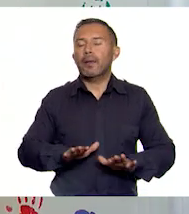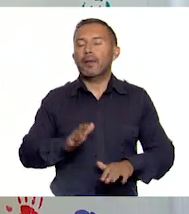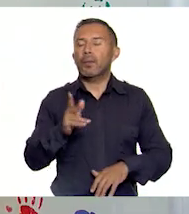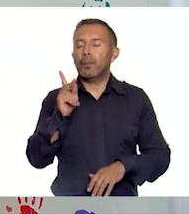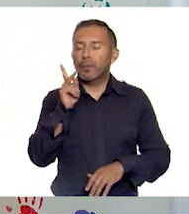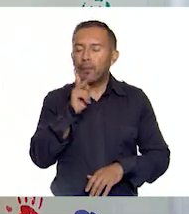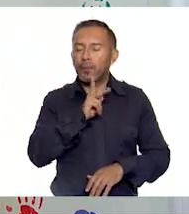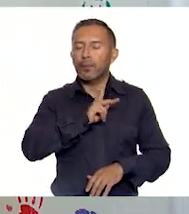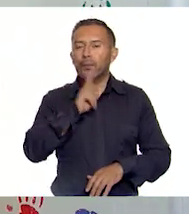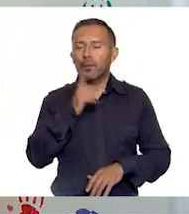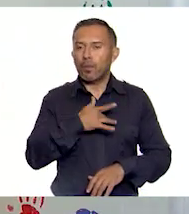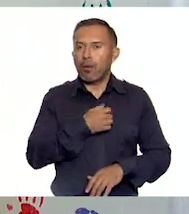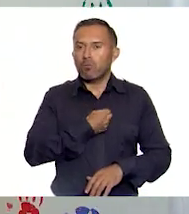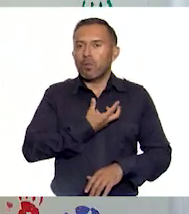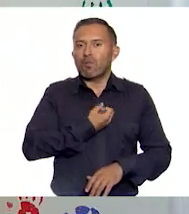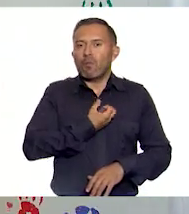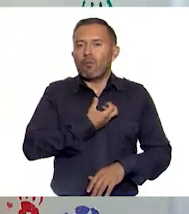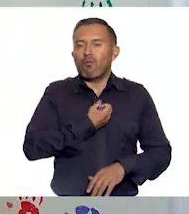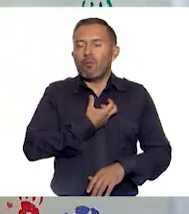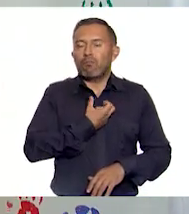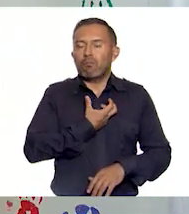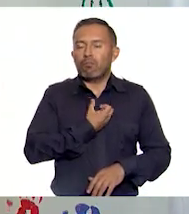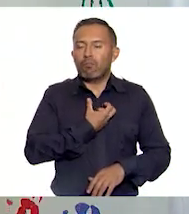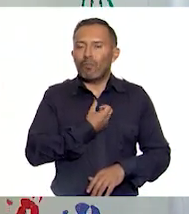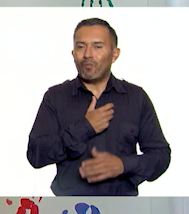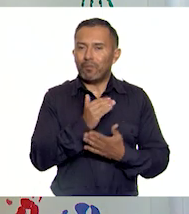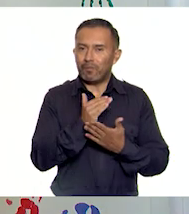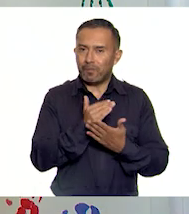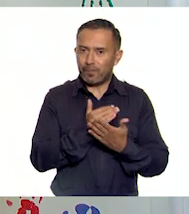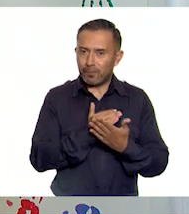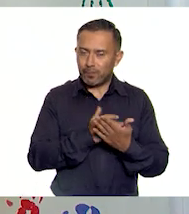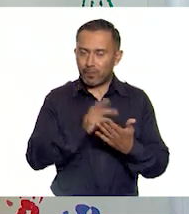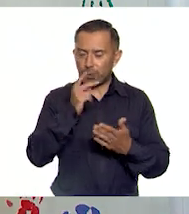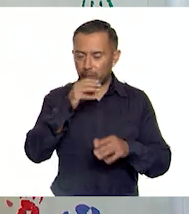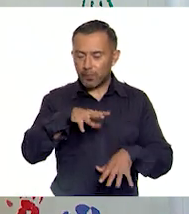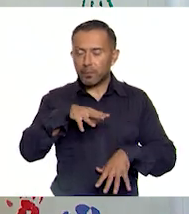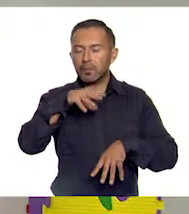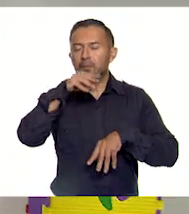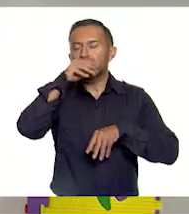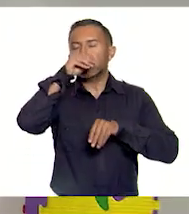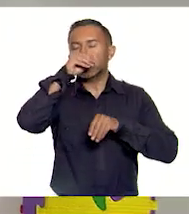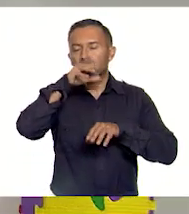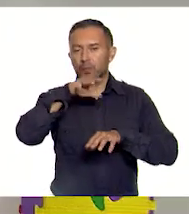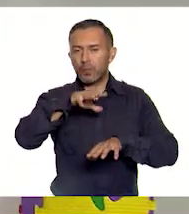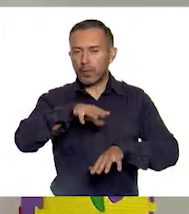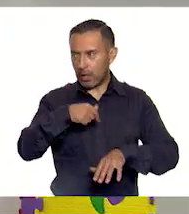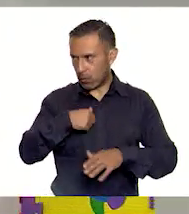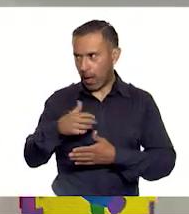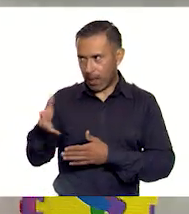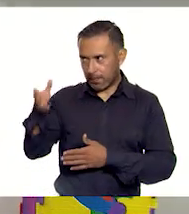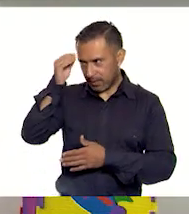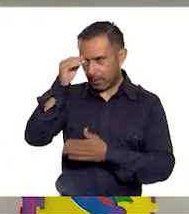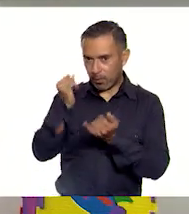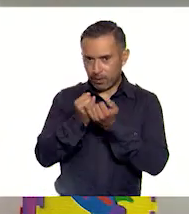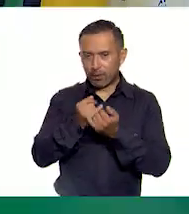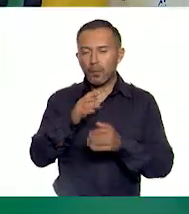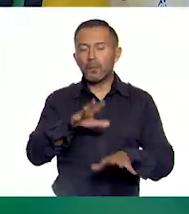cardíaca regrese un poco a la normalidad. Inhalamos, exhalamos. ¡Ay, sí, yo también lo voy a Otra vez, inhalo,